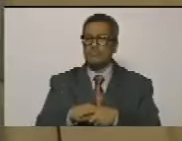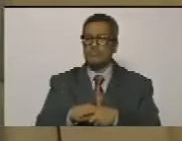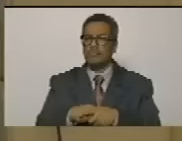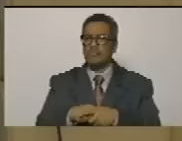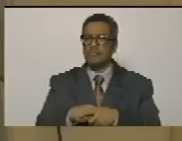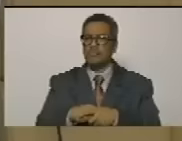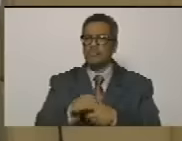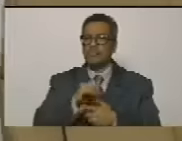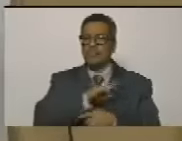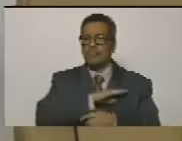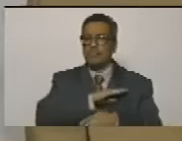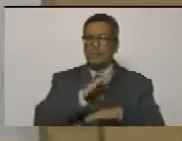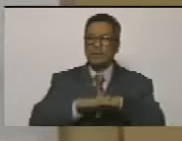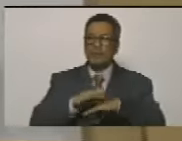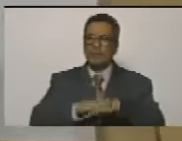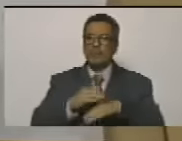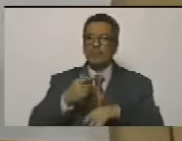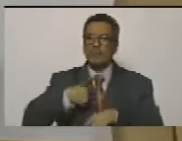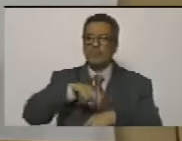no culpen a la víctima